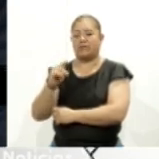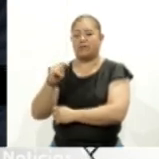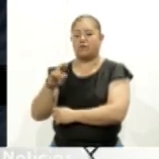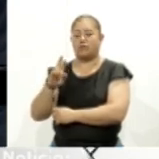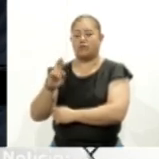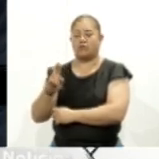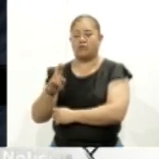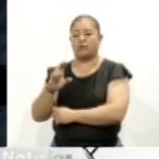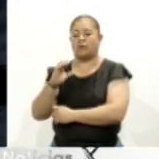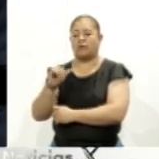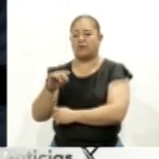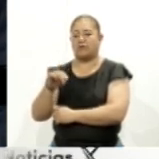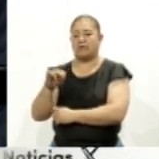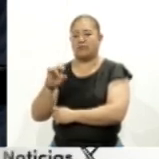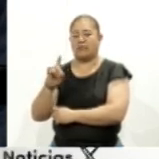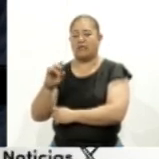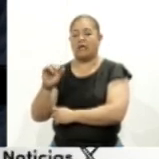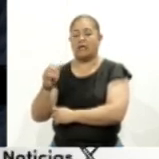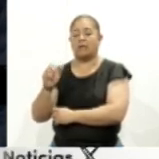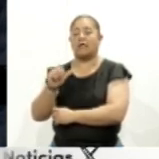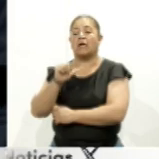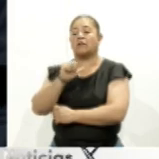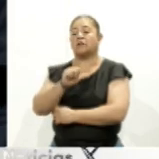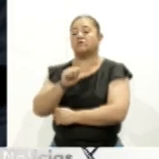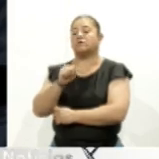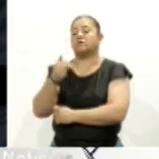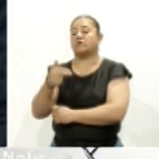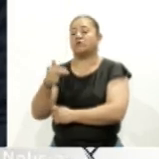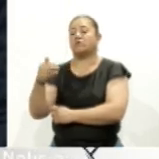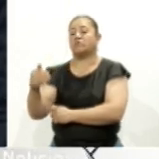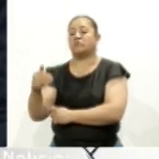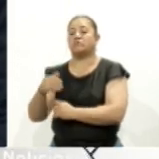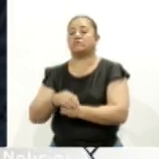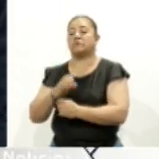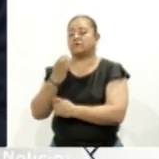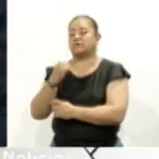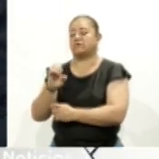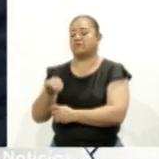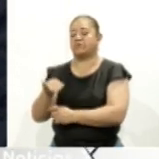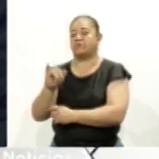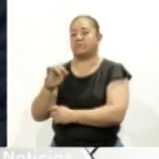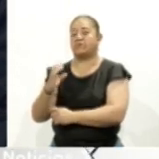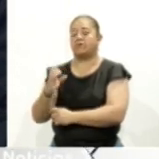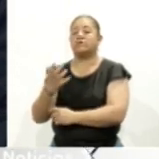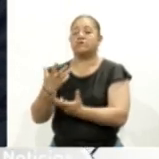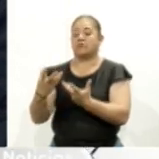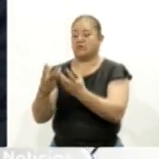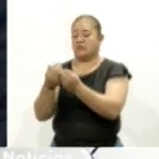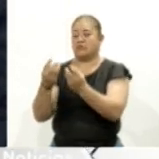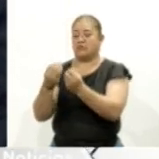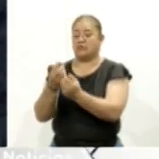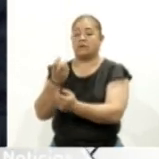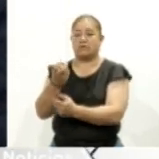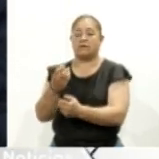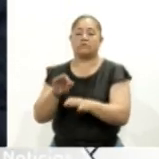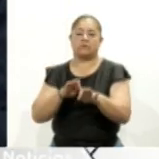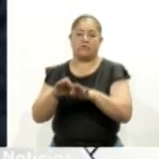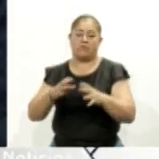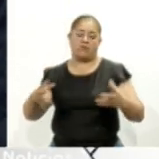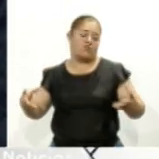la Canirac, la Asociación de Hoteles y Moteles y la CENIC nos unimos a esta importante labor